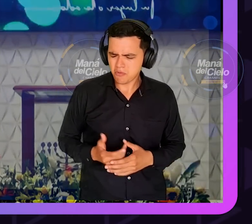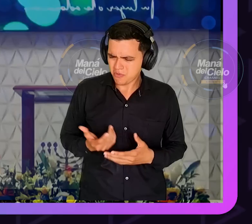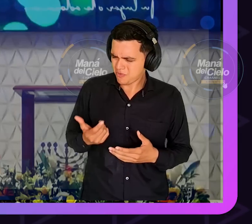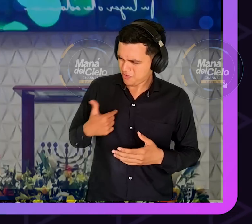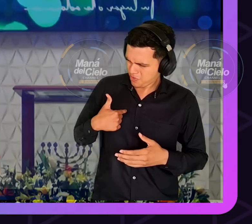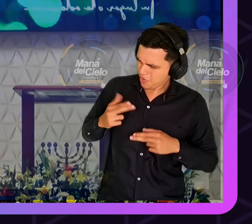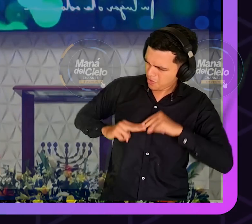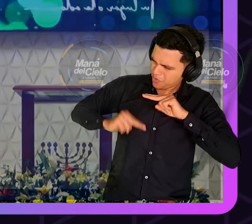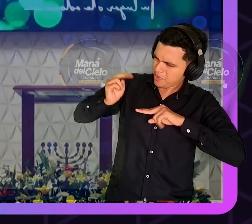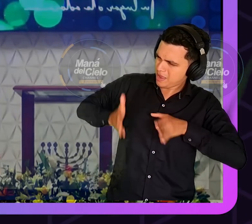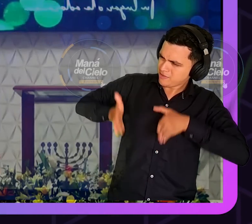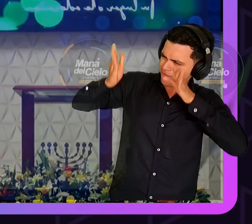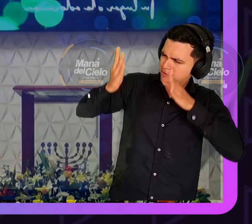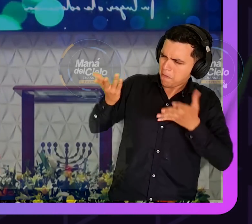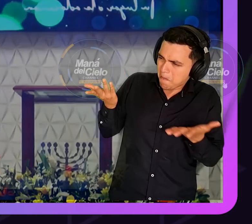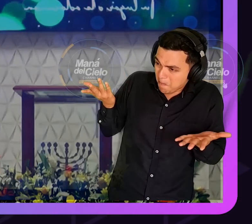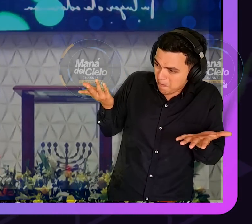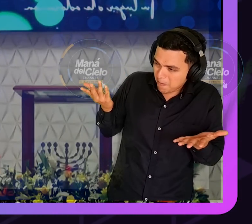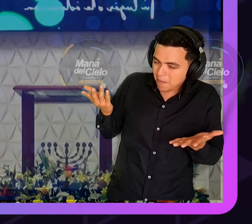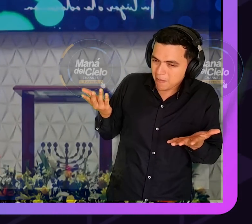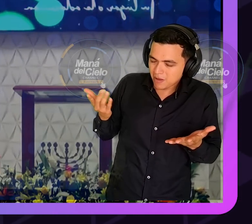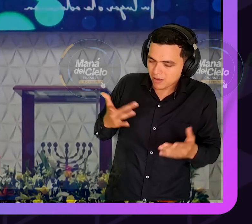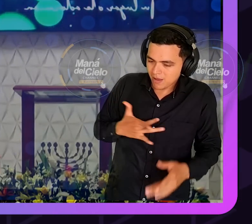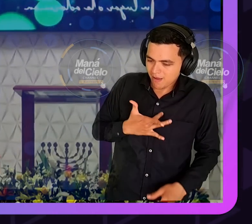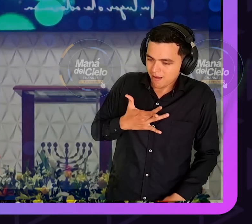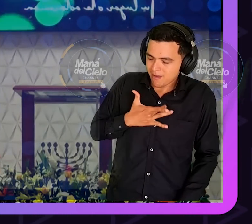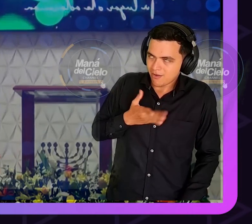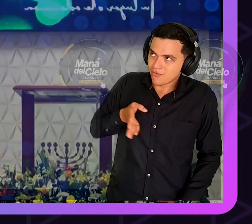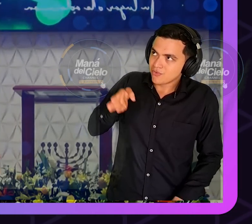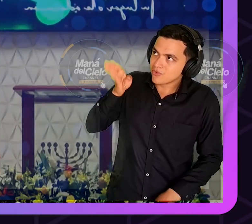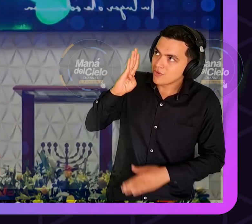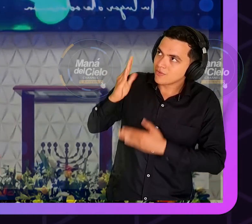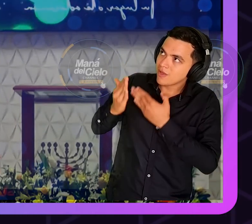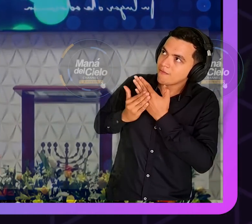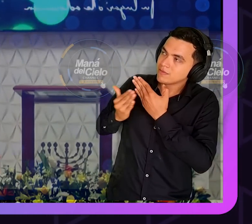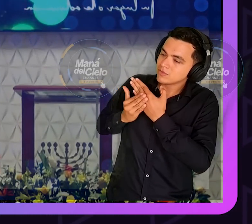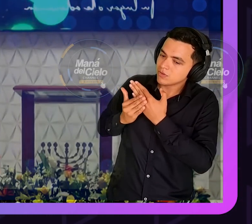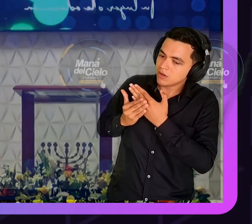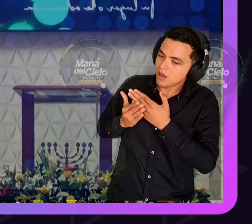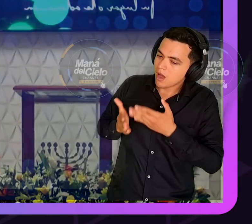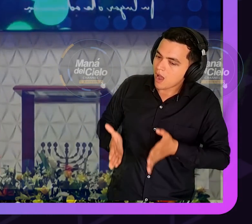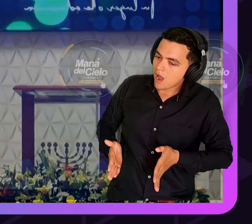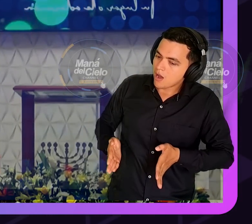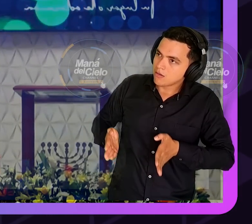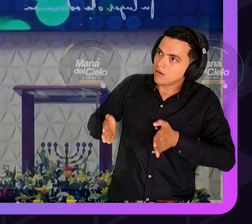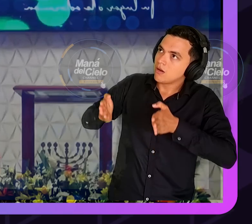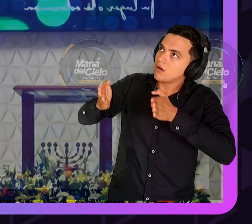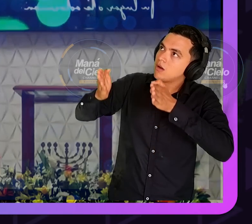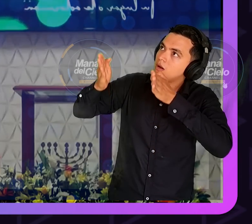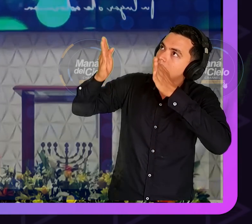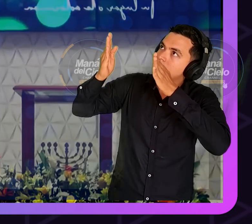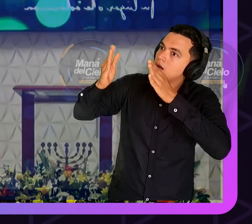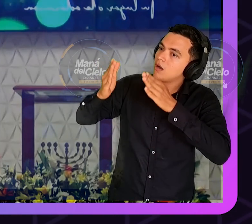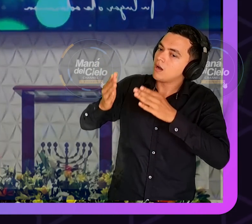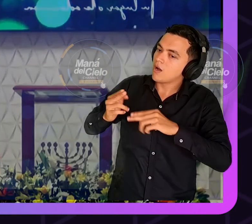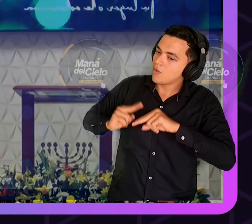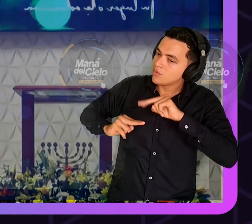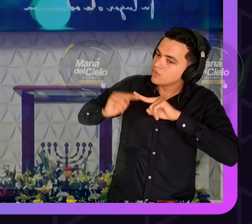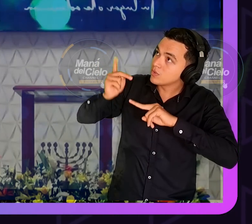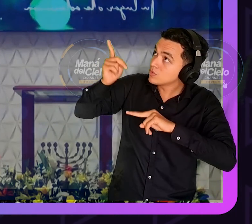entró en el sueño entró por el patio y vio el edificio estaba sin hacer y después que recibió el espíritu en el hotel aquí